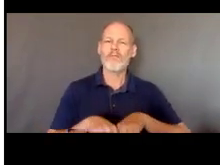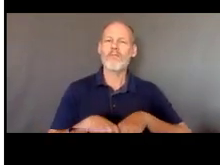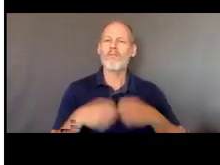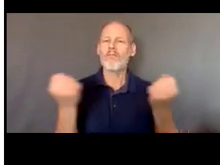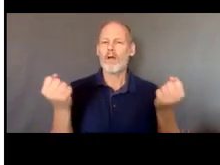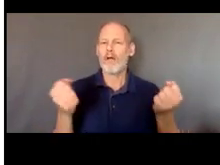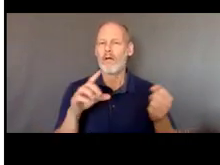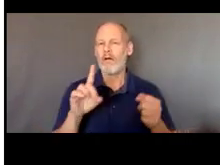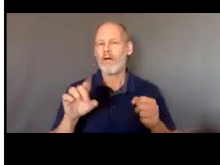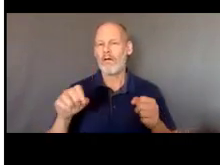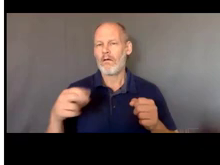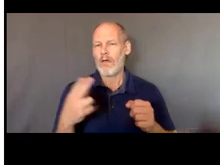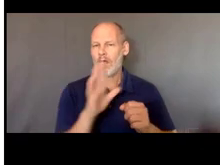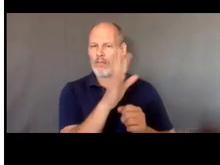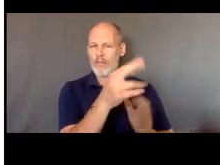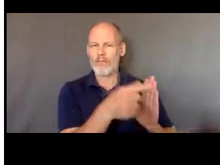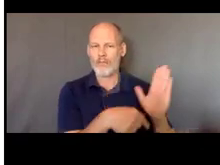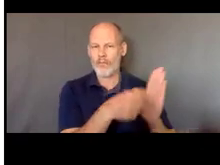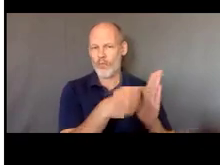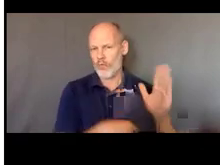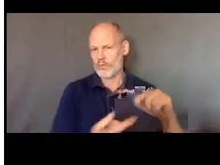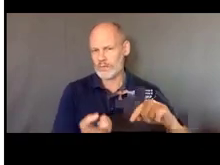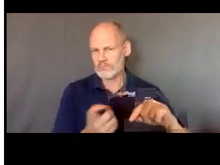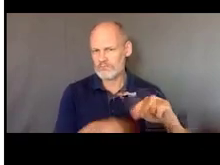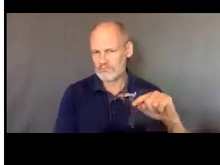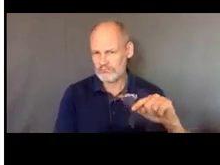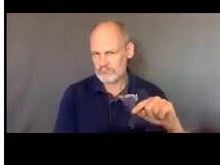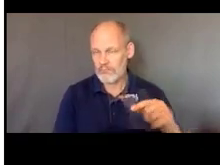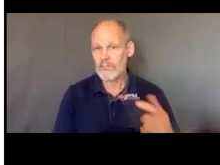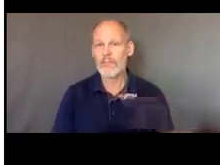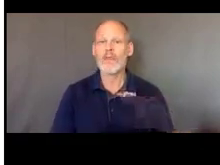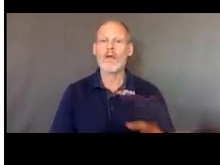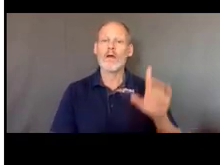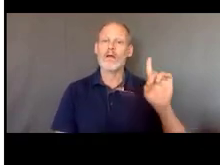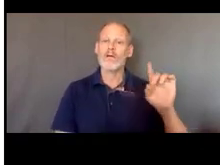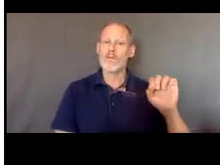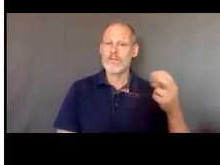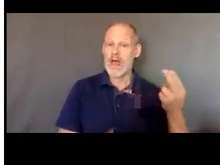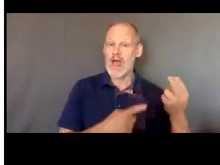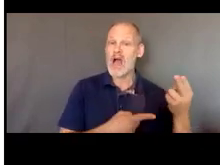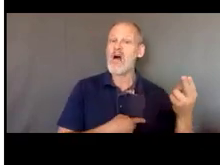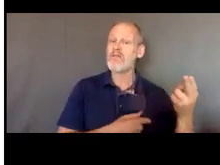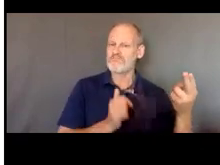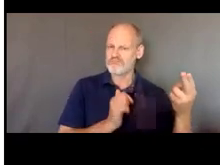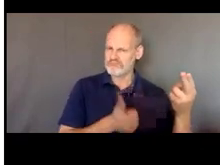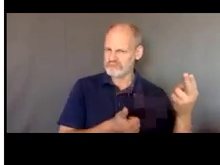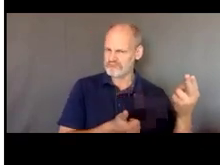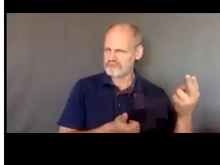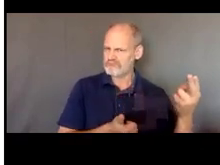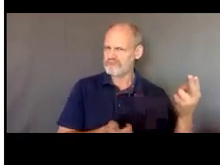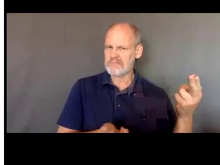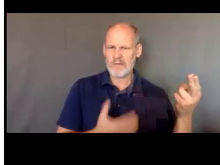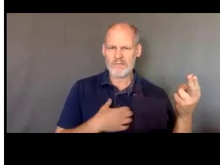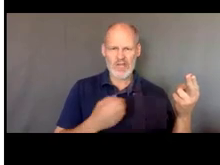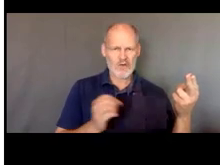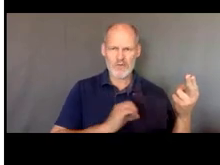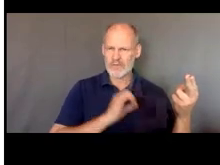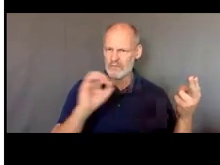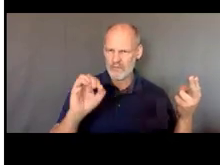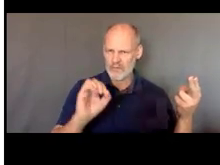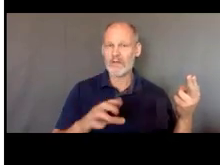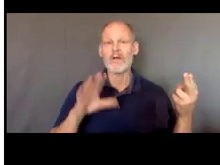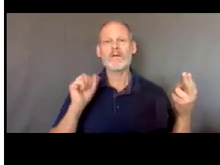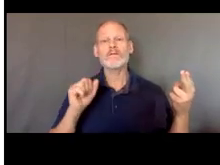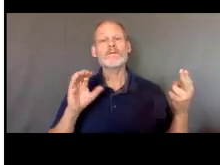inconsistencia con las reglas del Departamento de Salud y el Departamento de Salud lo está apoyando y no hizo objeción alguna así que si el